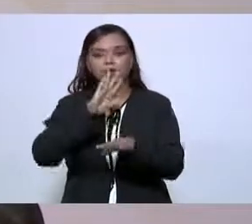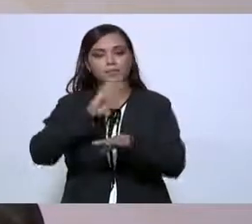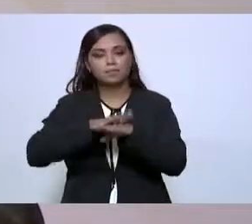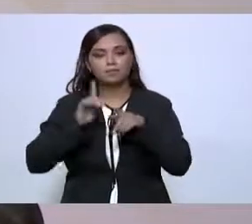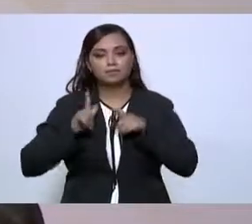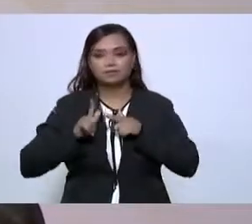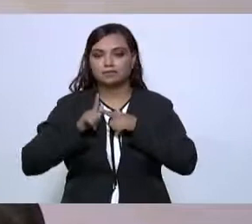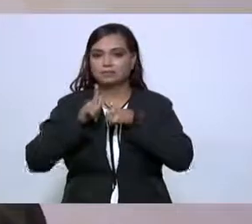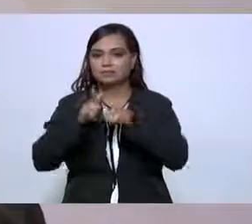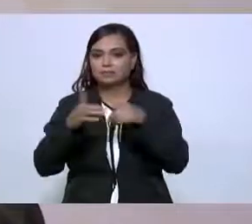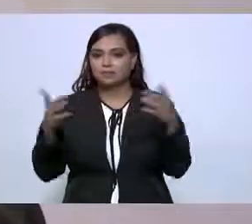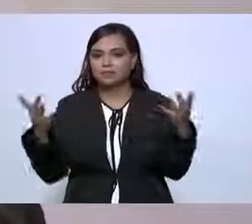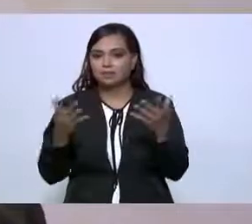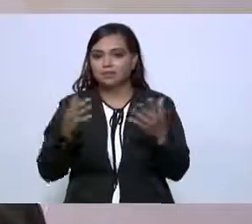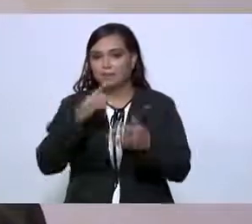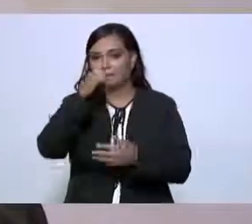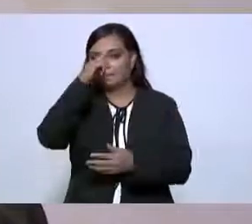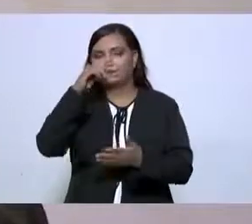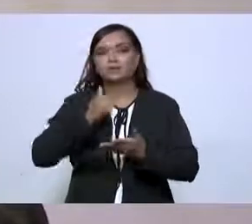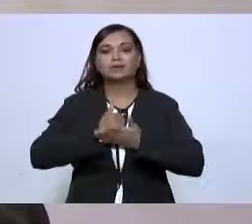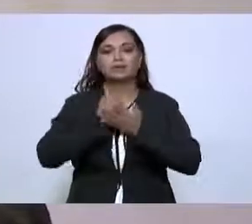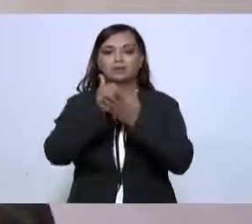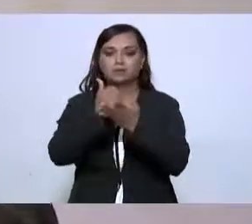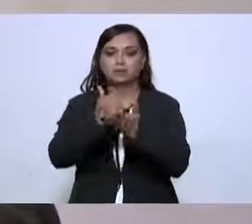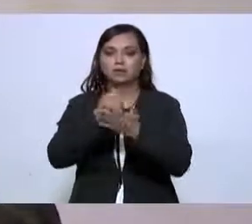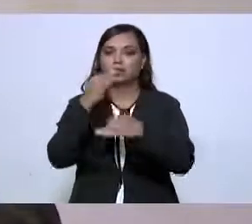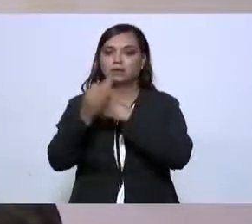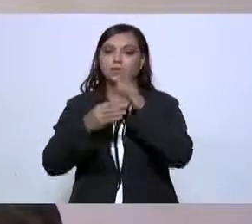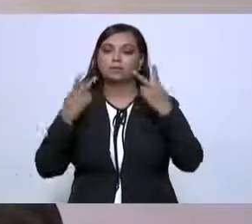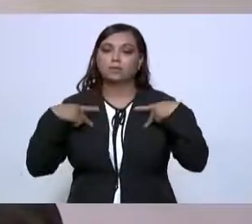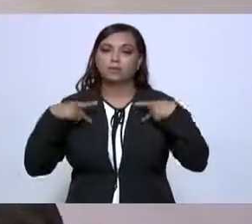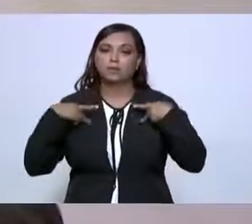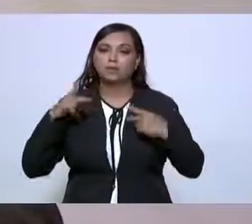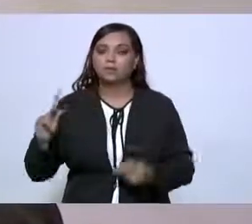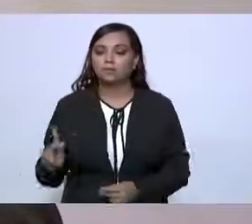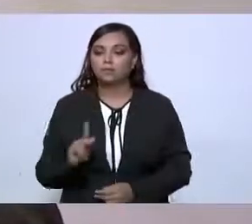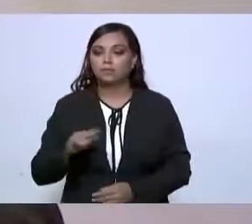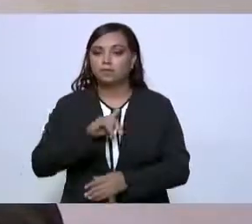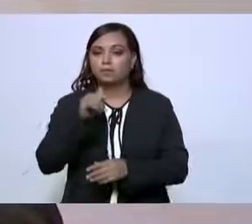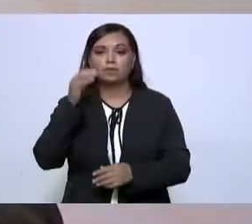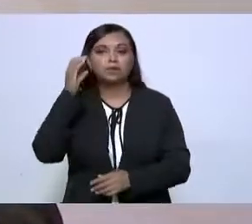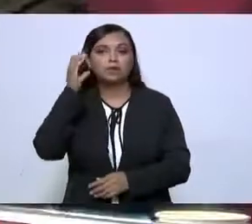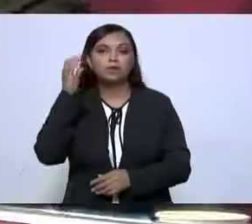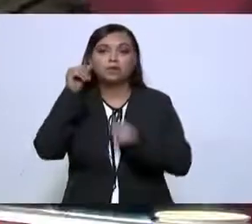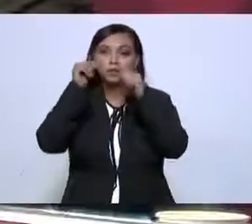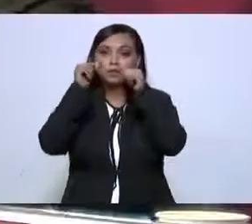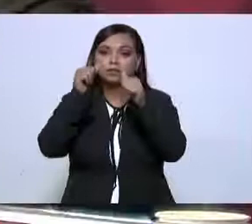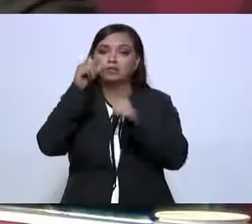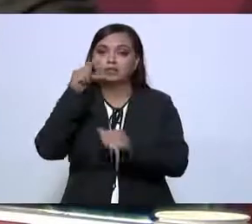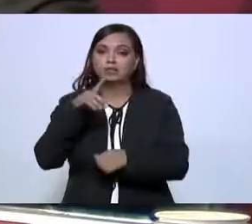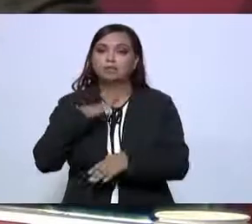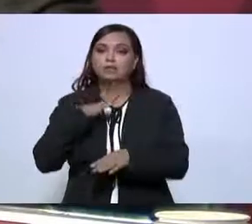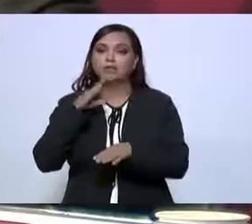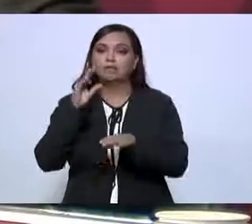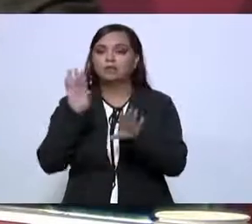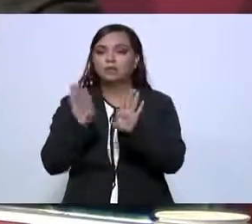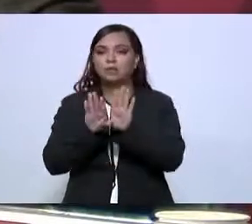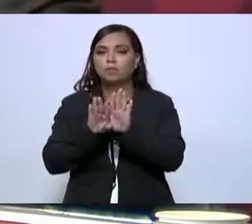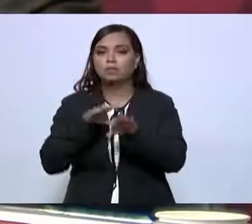haciendo en beneficio del pueblo. Y escuchar también el planteamiento